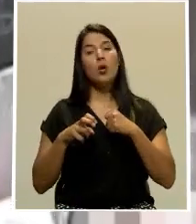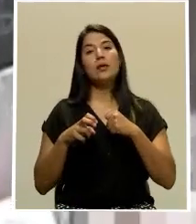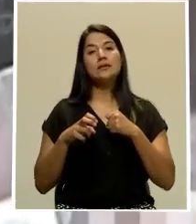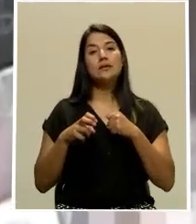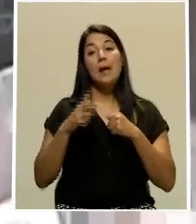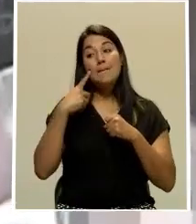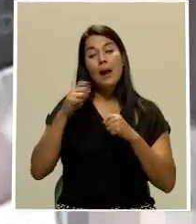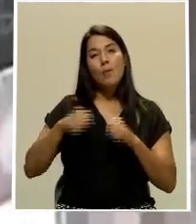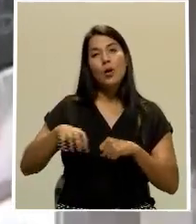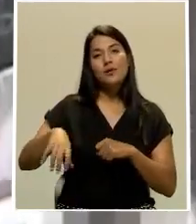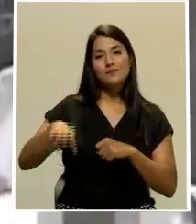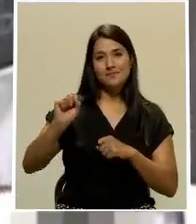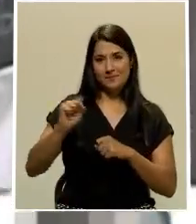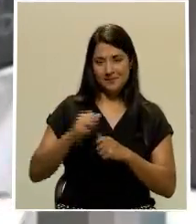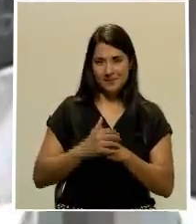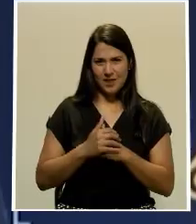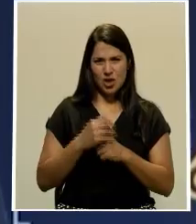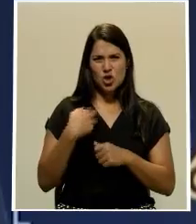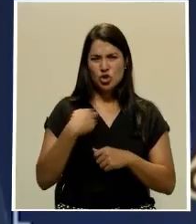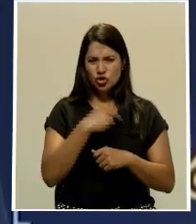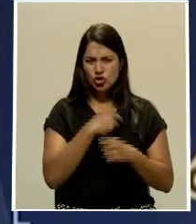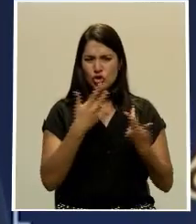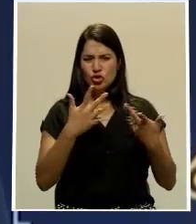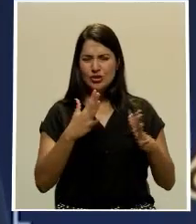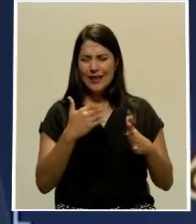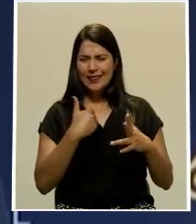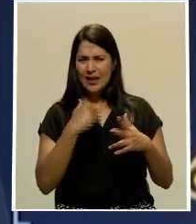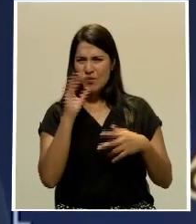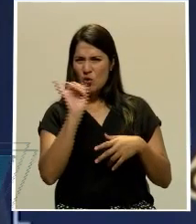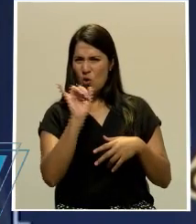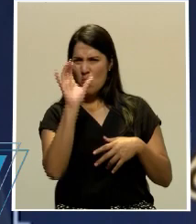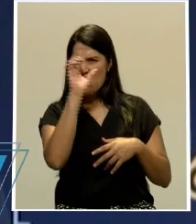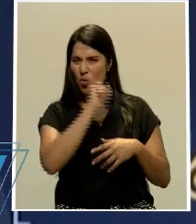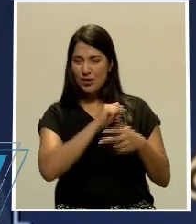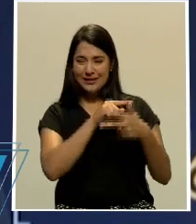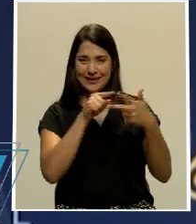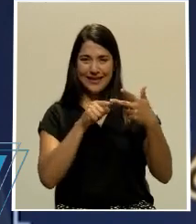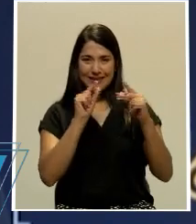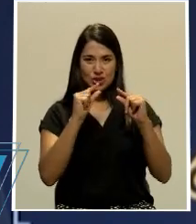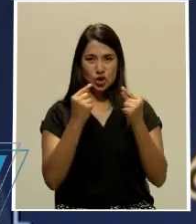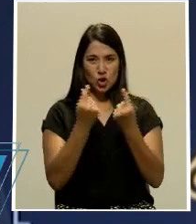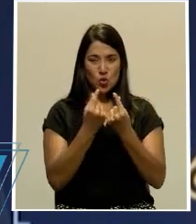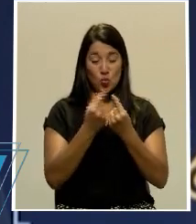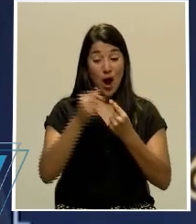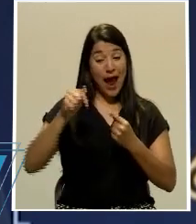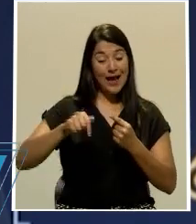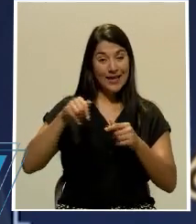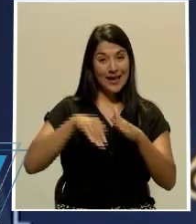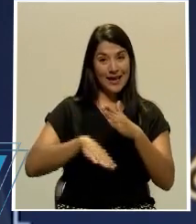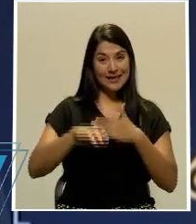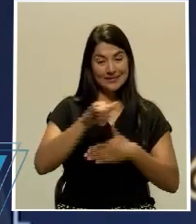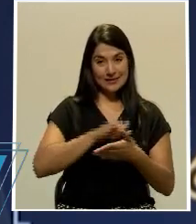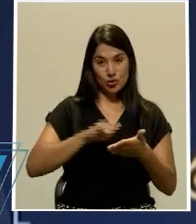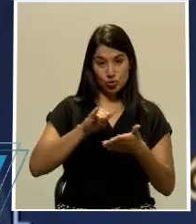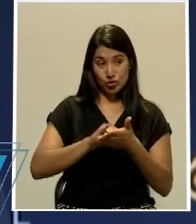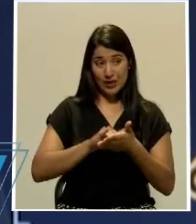artículos. Ya tenemos identificados, son aproximadamente tres grupos los que están operando aquí en el sector de San José.